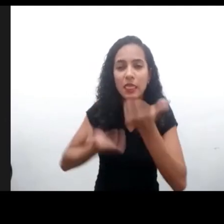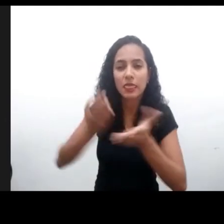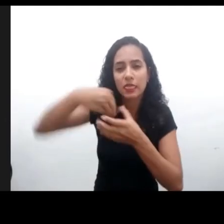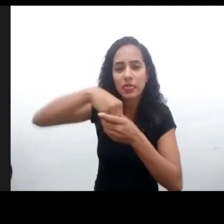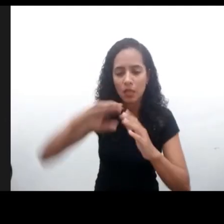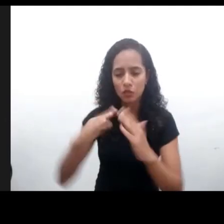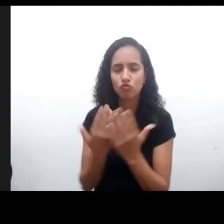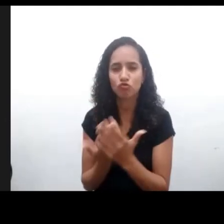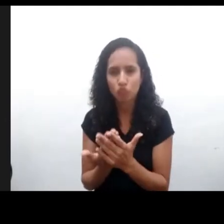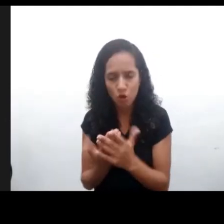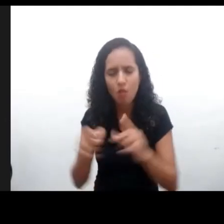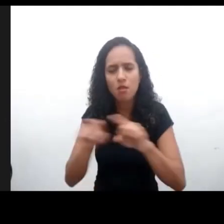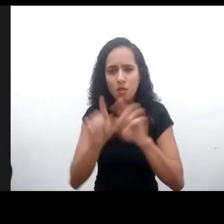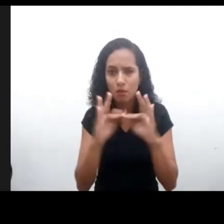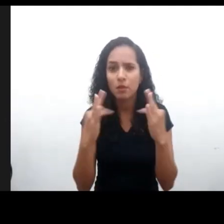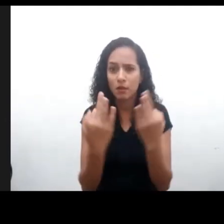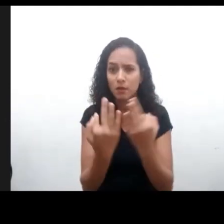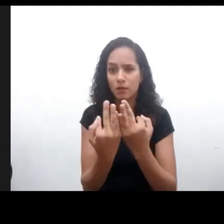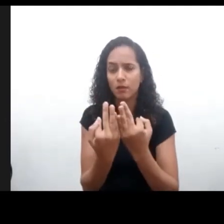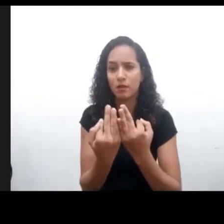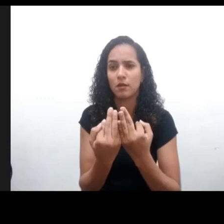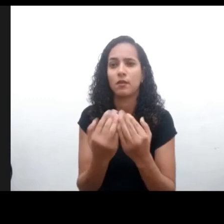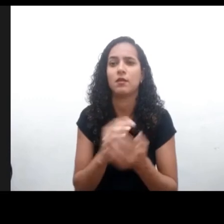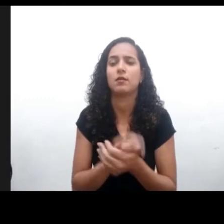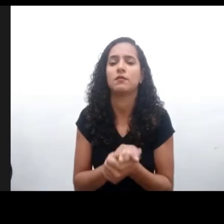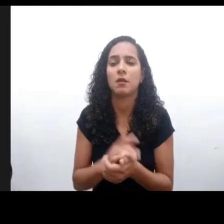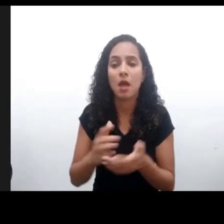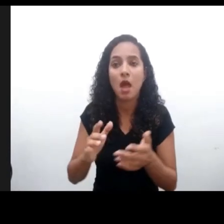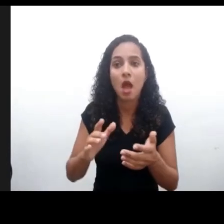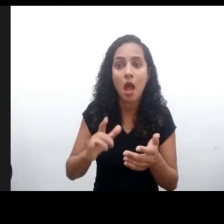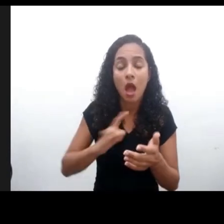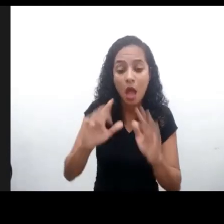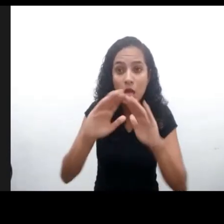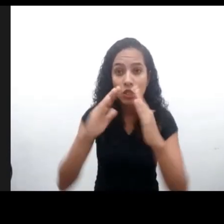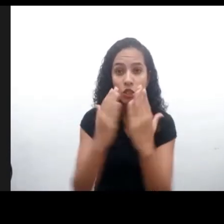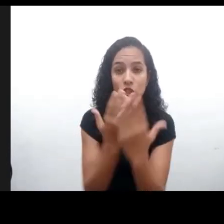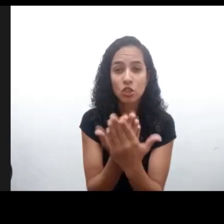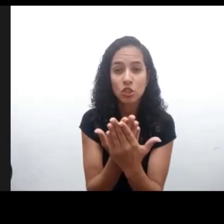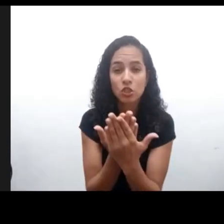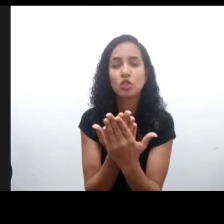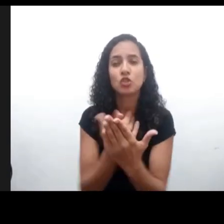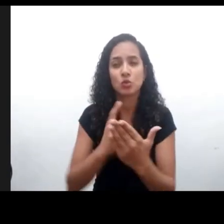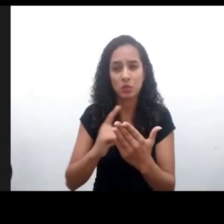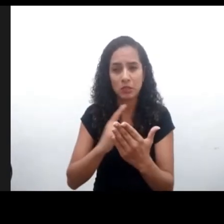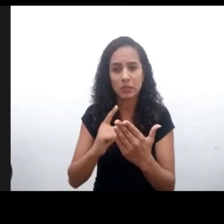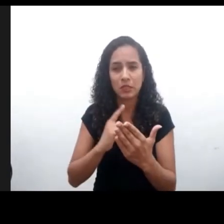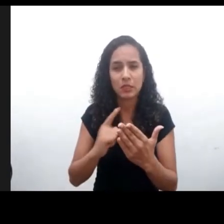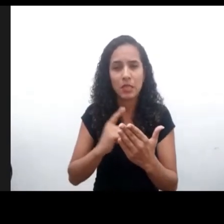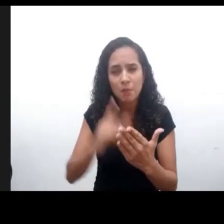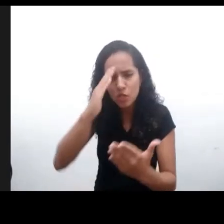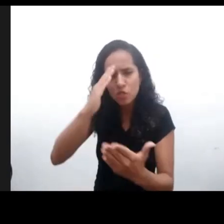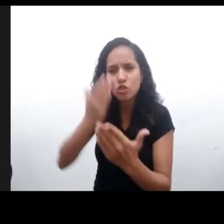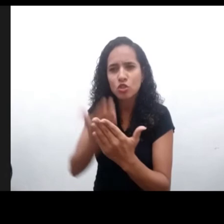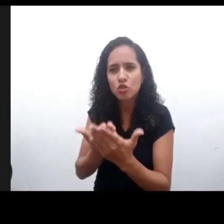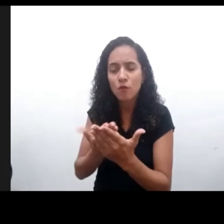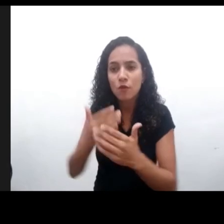escuelas y políticas públicas y también en las familias. No es una casualidad que las familias y escuelas se resaltaron como principales